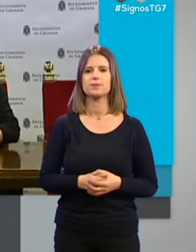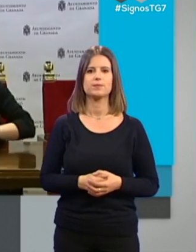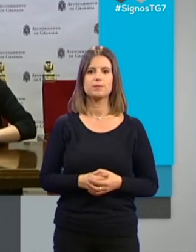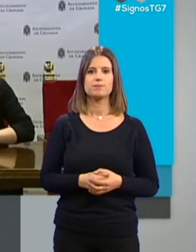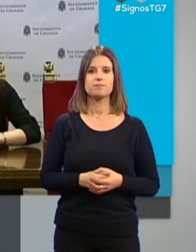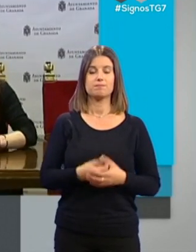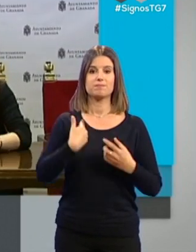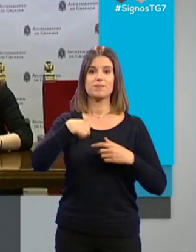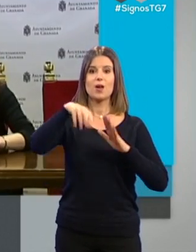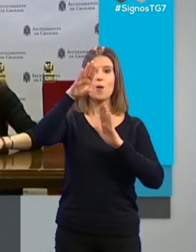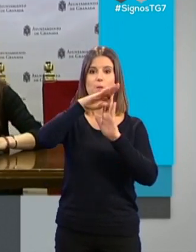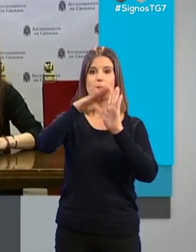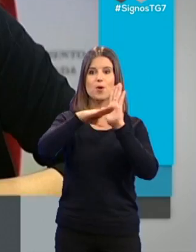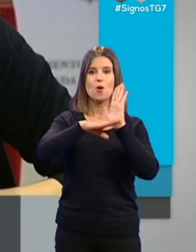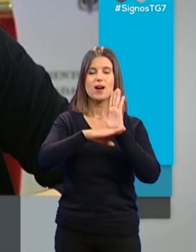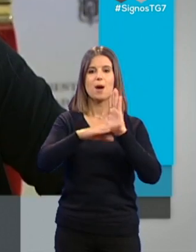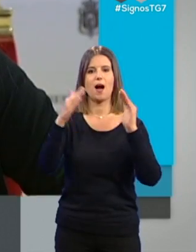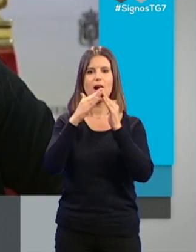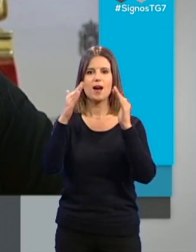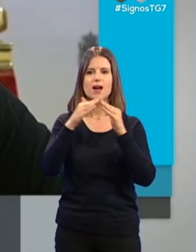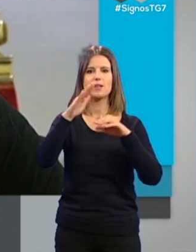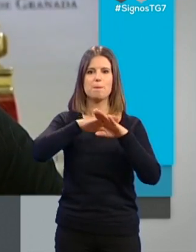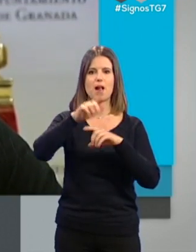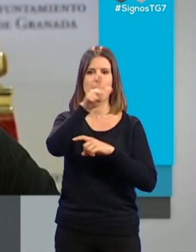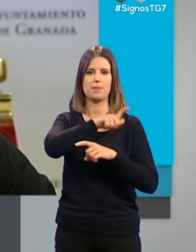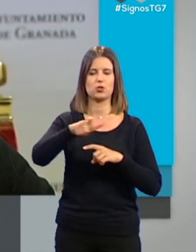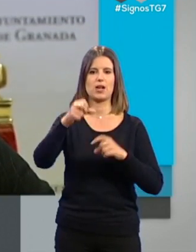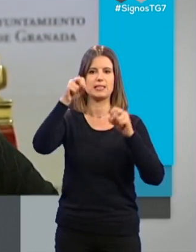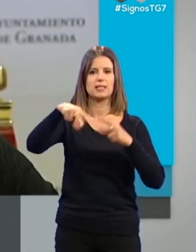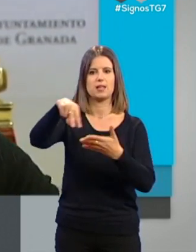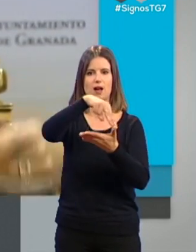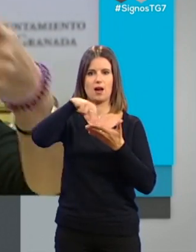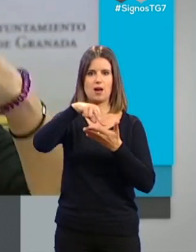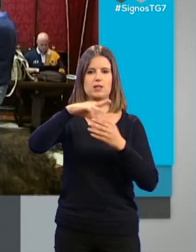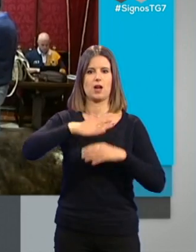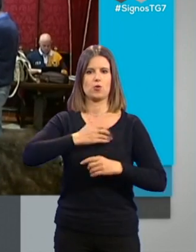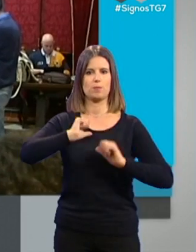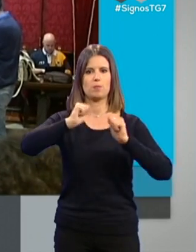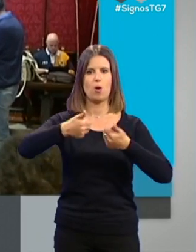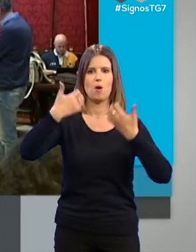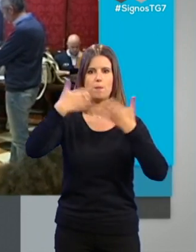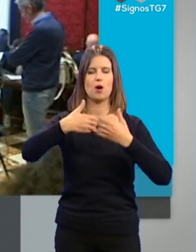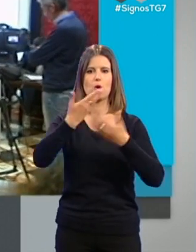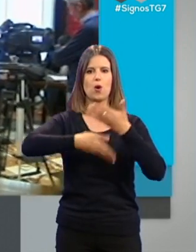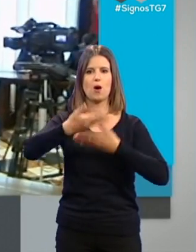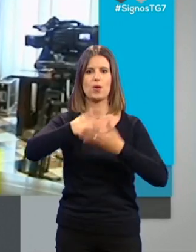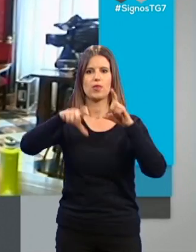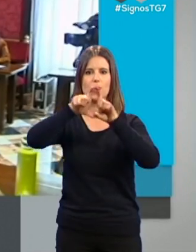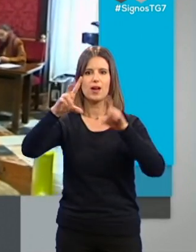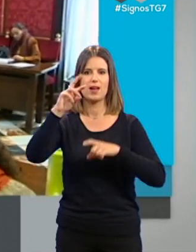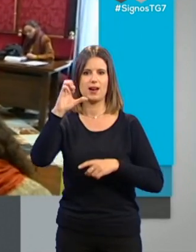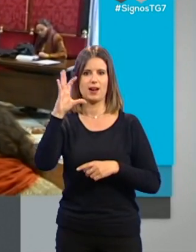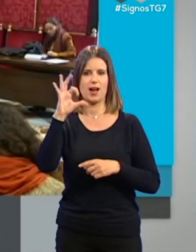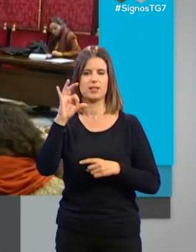El programa Habitat Housing First que el Ayuntamiento puso en marcha en 2017 con la colaboración de RAIS Fundación y la Asociación